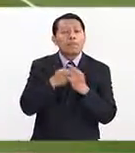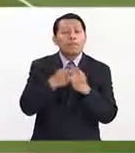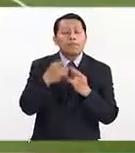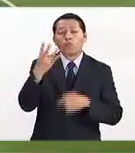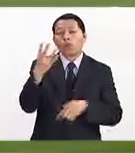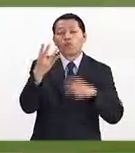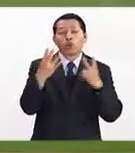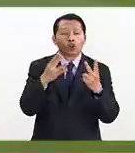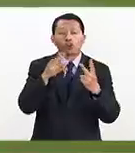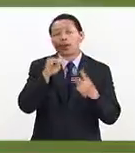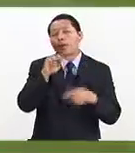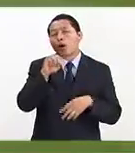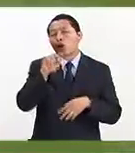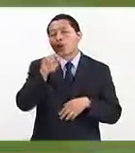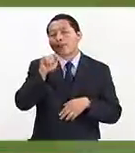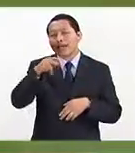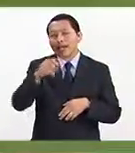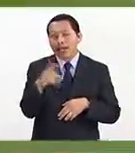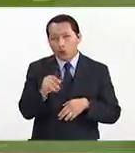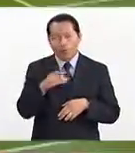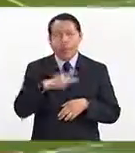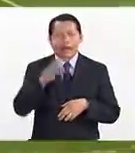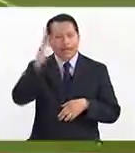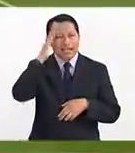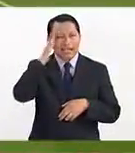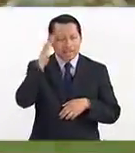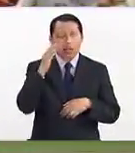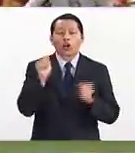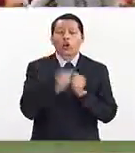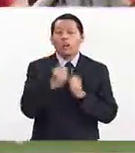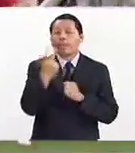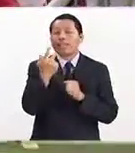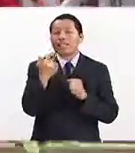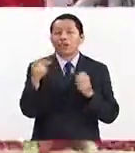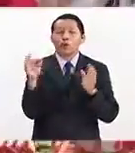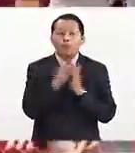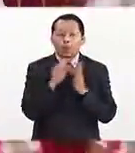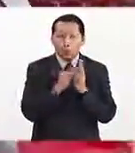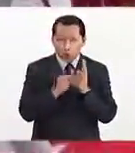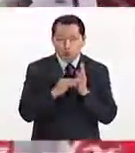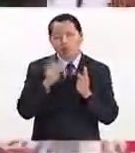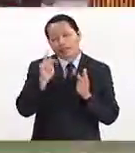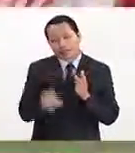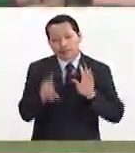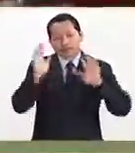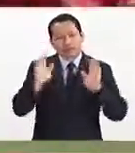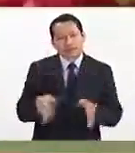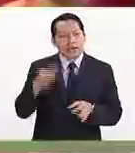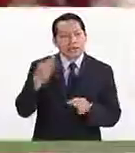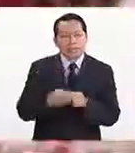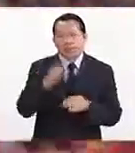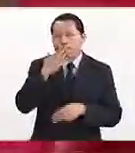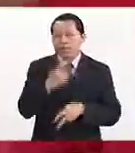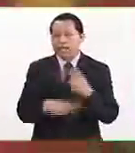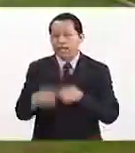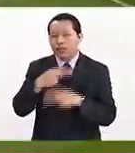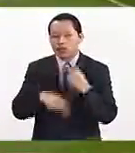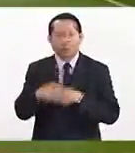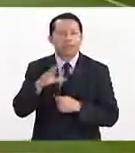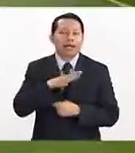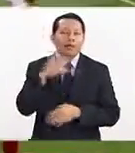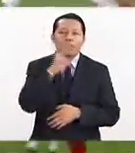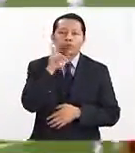a Montenegro, es líder del grupo E con 25 puntos y con esto, bueno, pues quedan ahí ya bienvenidos a Rusia